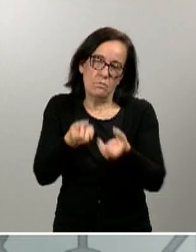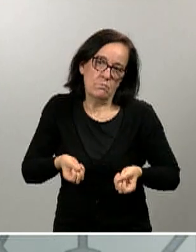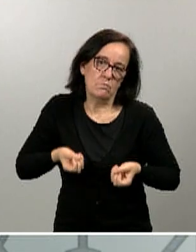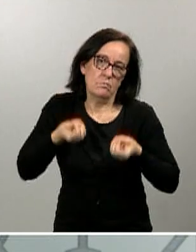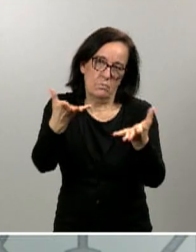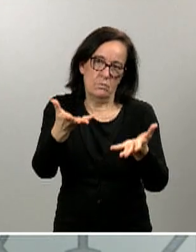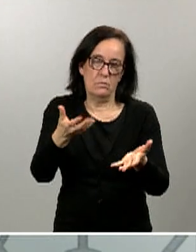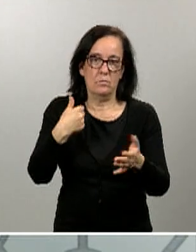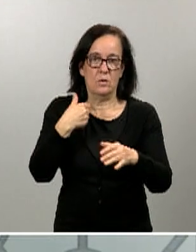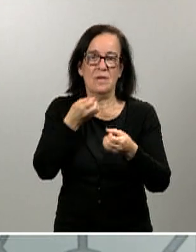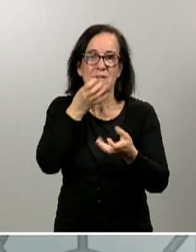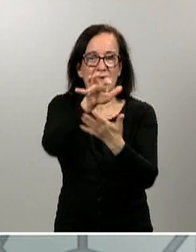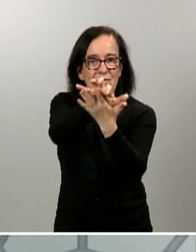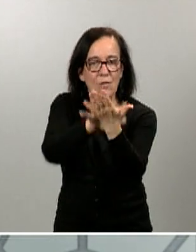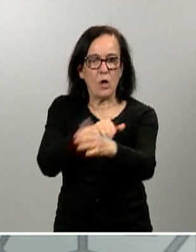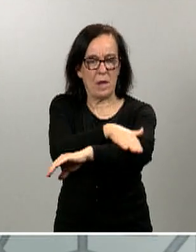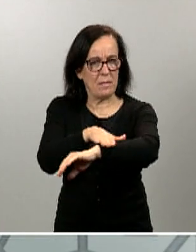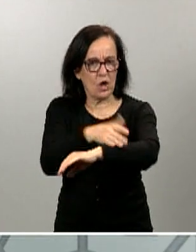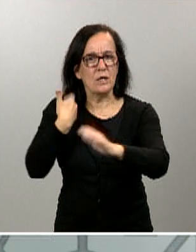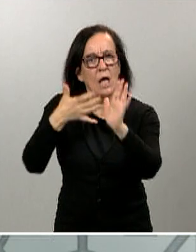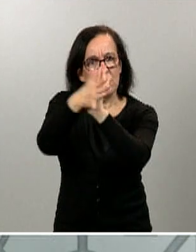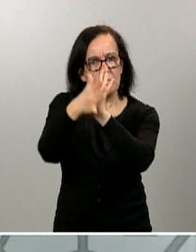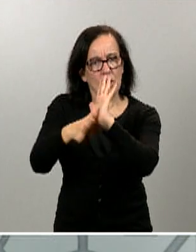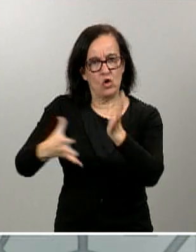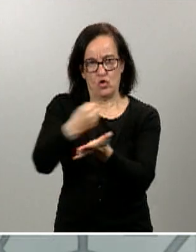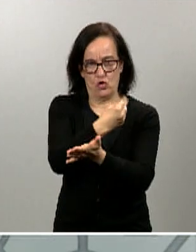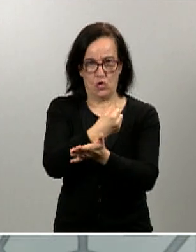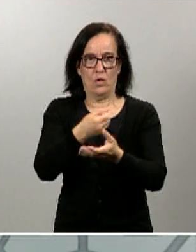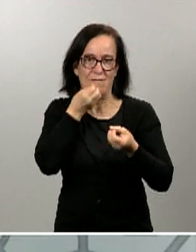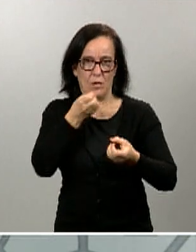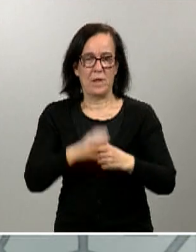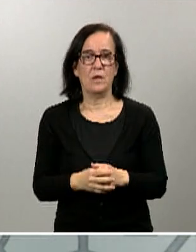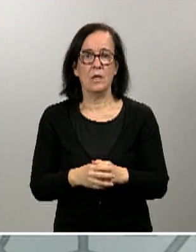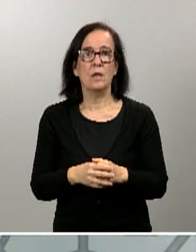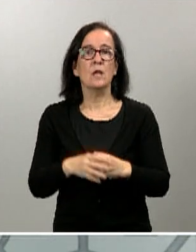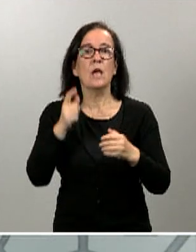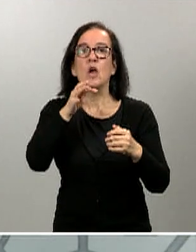ministerio y se dará todo este tipo de información. No lo tenemos cerrado.